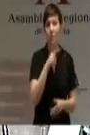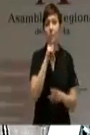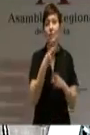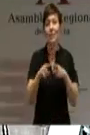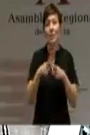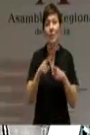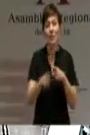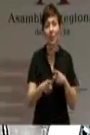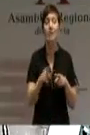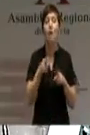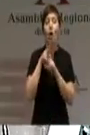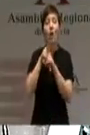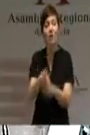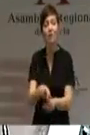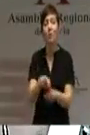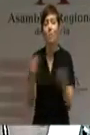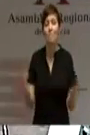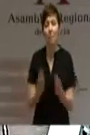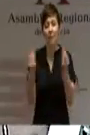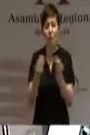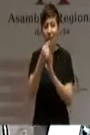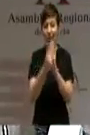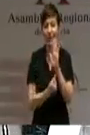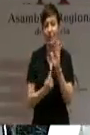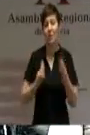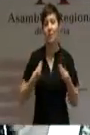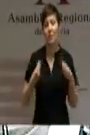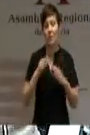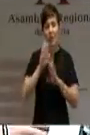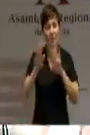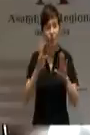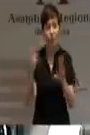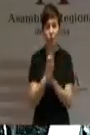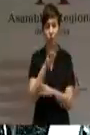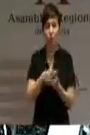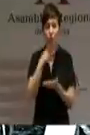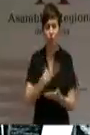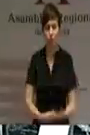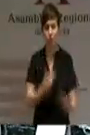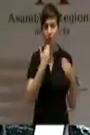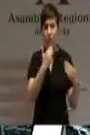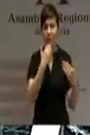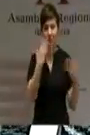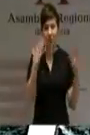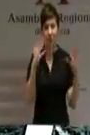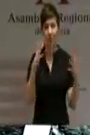para mejorar las condiciones de vida de todos nuestros vecinos y vecinas. Muchas gracias. Gracias, señor Garre.